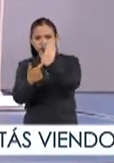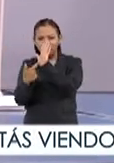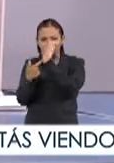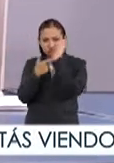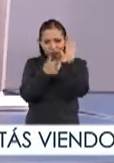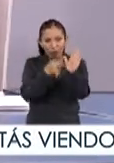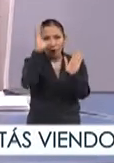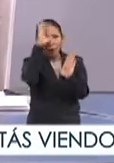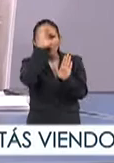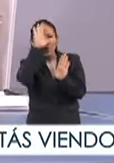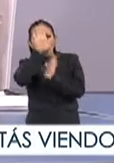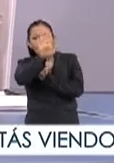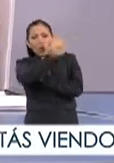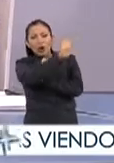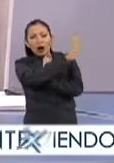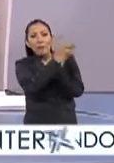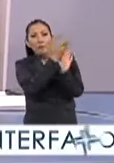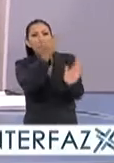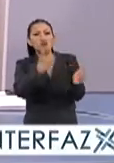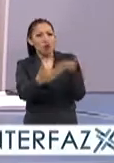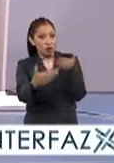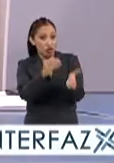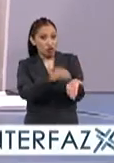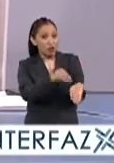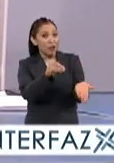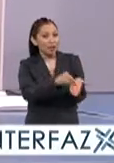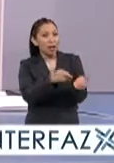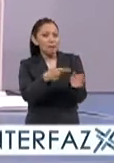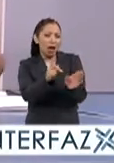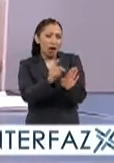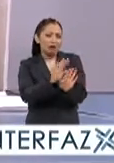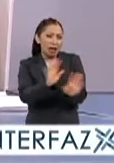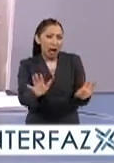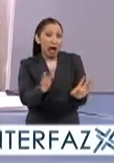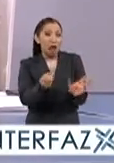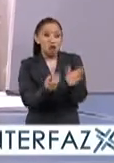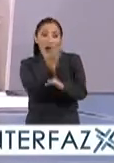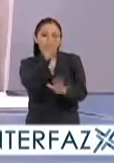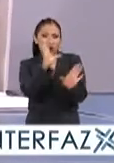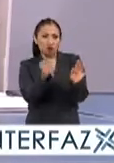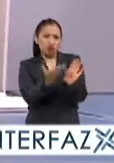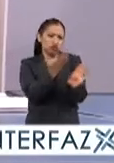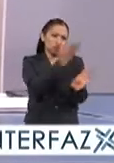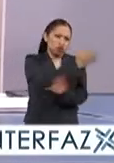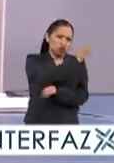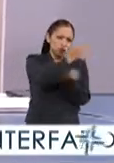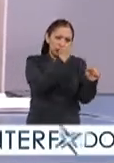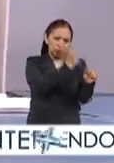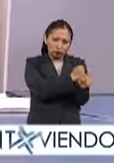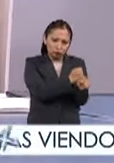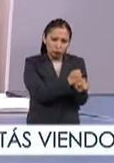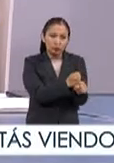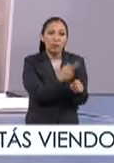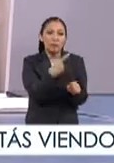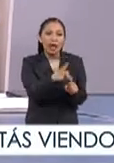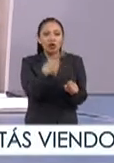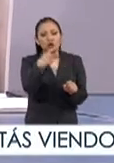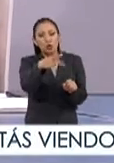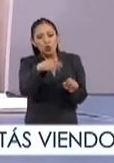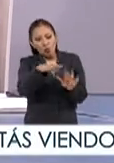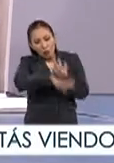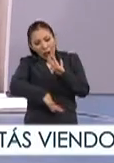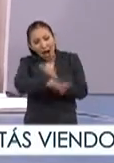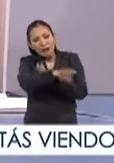culturas que están muy en boga todavía aunque ya ya no son nuevas sin embargo como por su